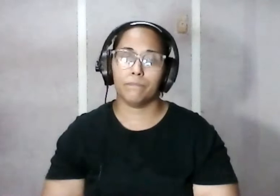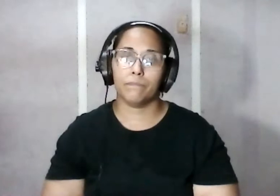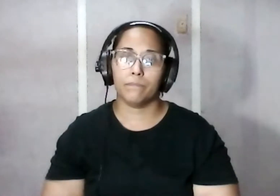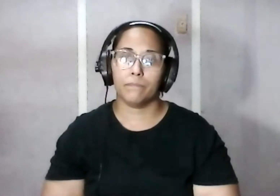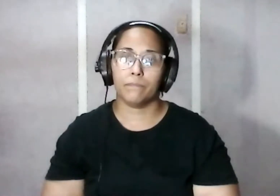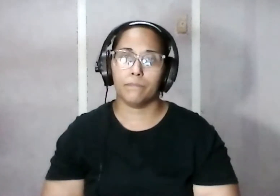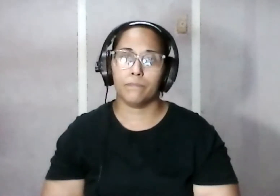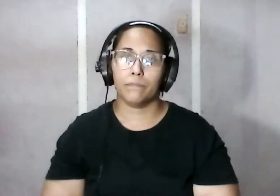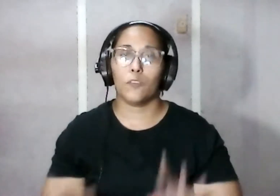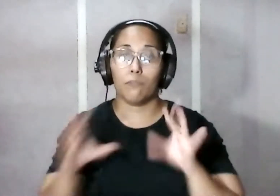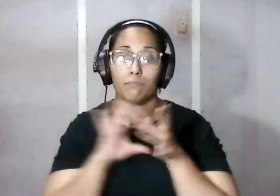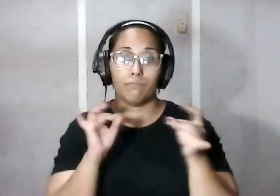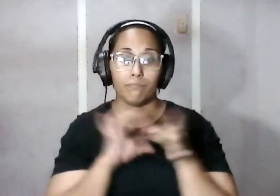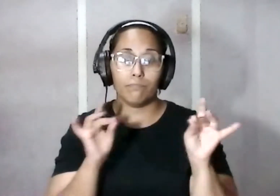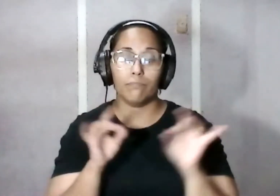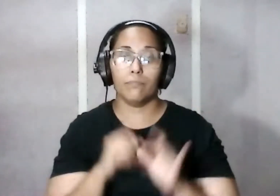comenta